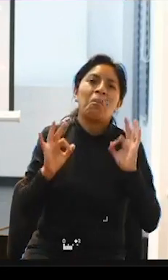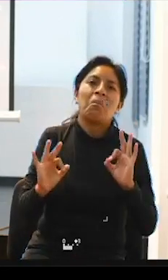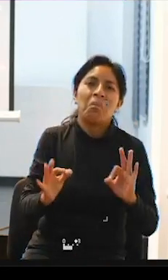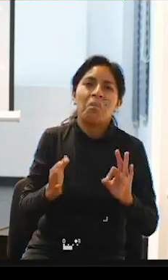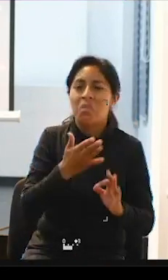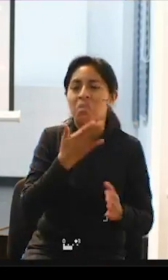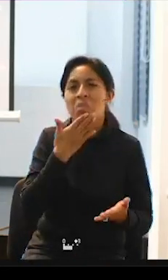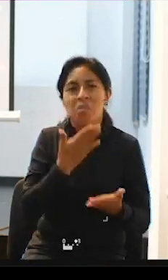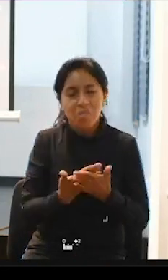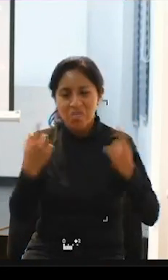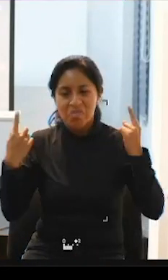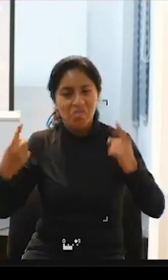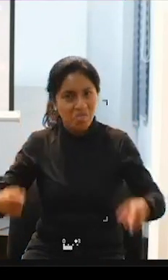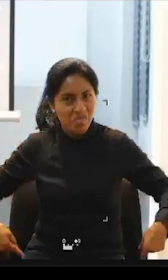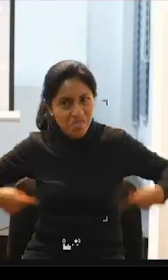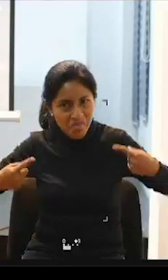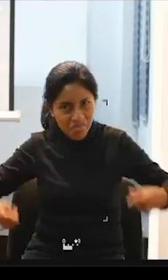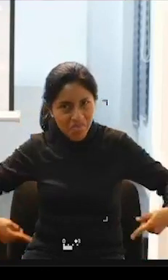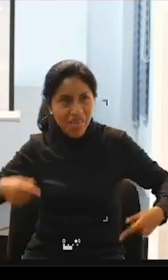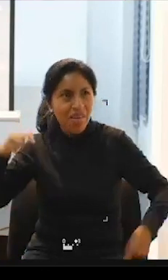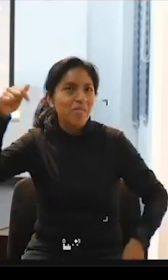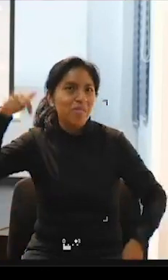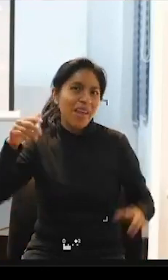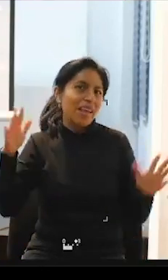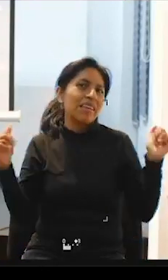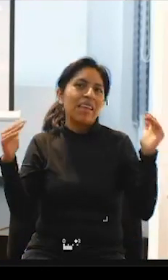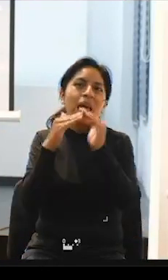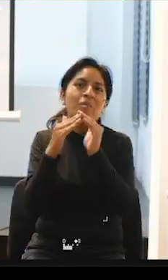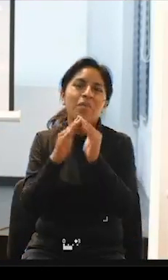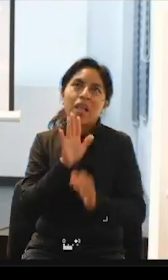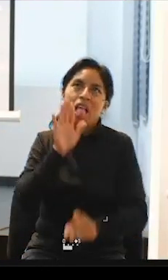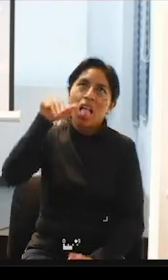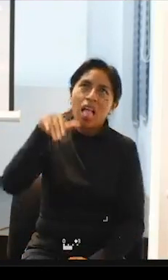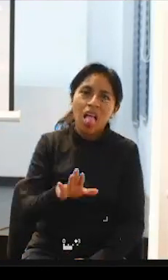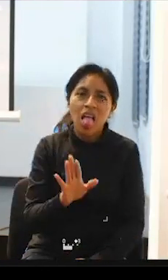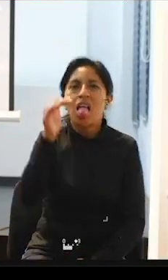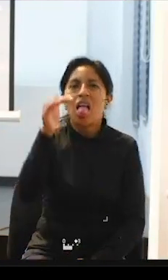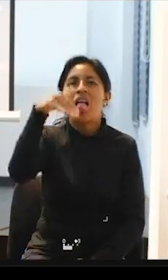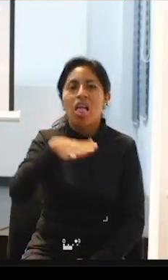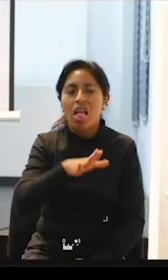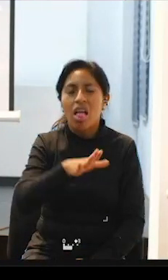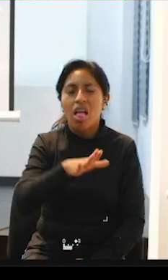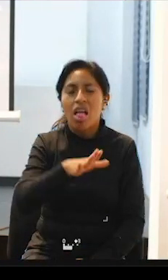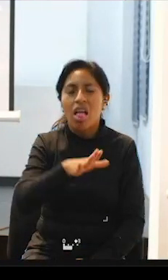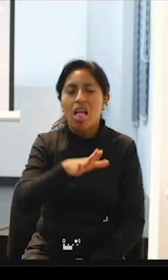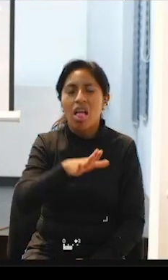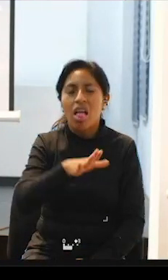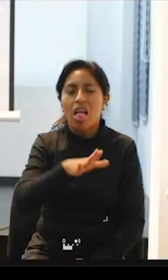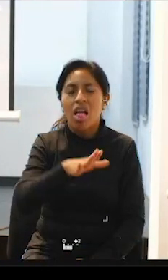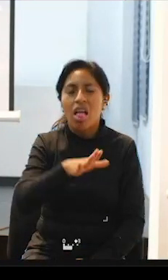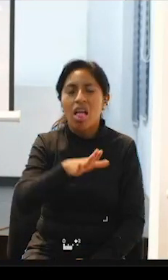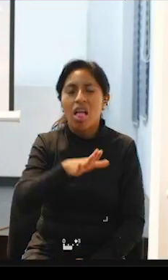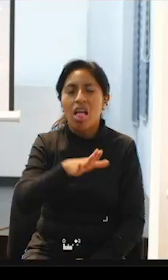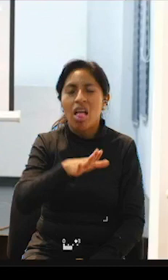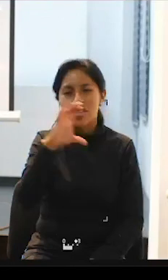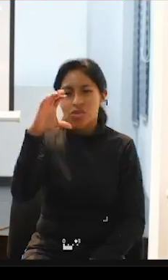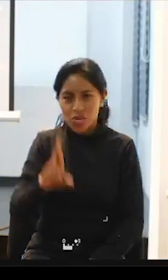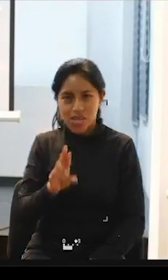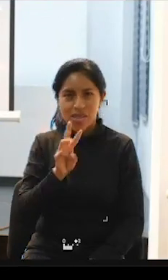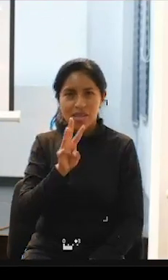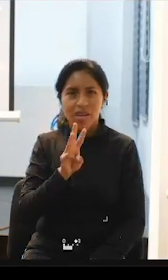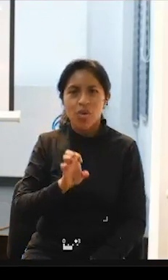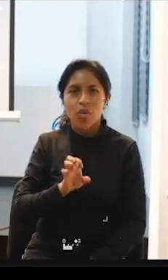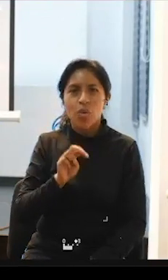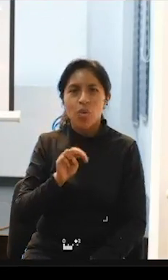silla de ruedas sin embargo en una ciudad que no siempre tiene toda la accesibilidad y Wendy por tu tiempo y realmente por el